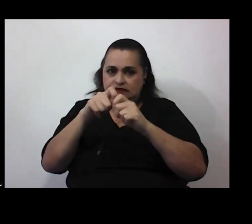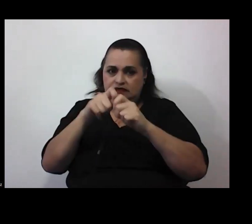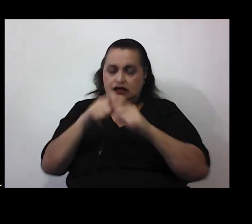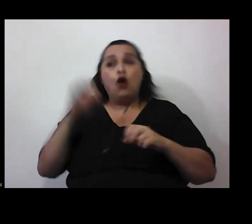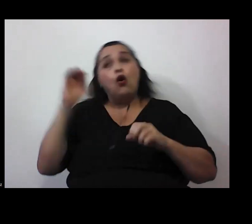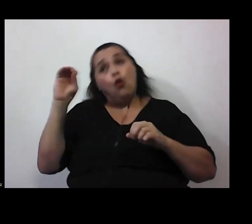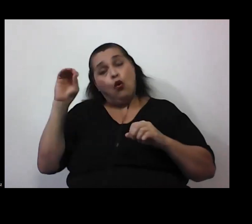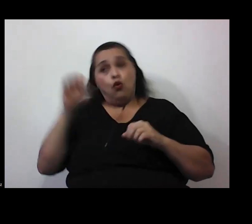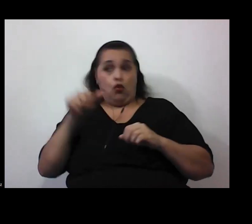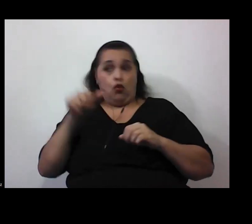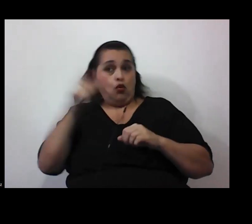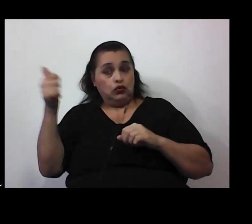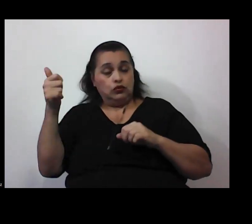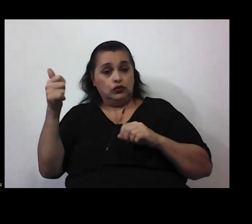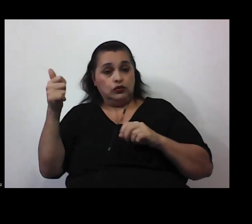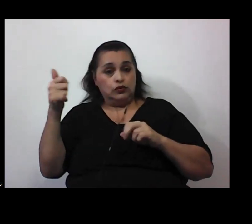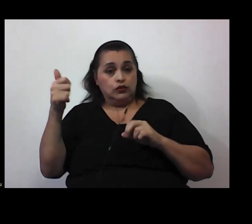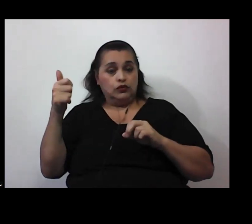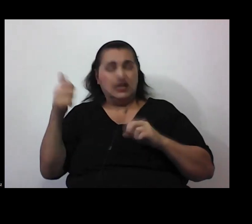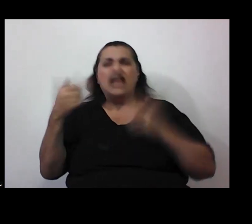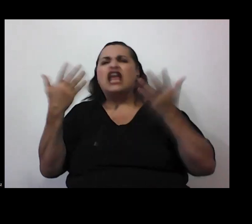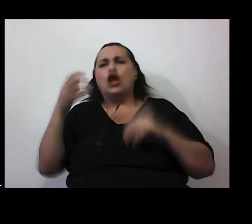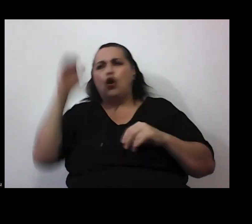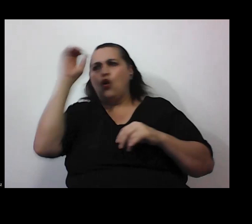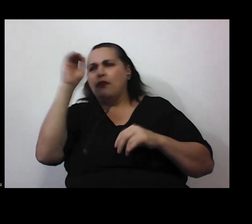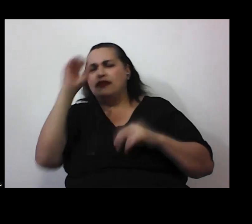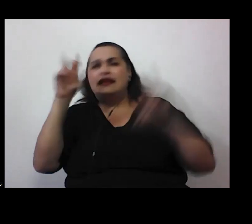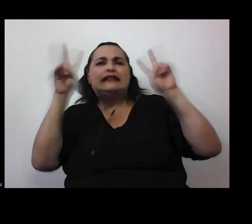todo caso qué opinas sobre tal tema